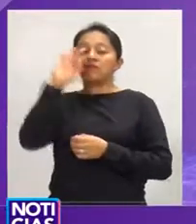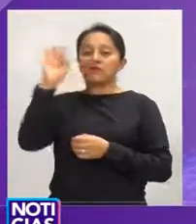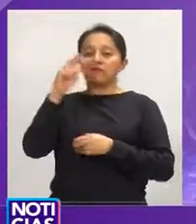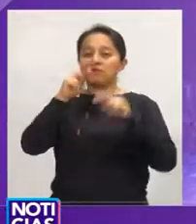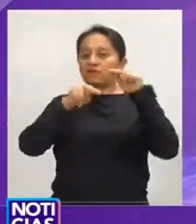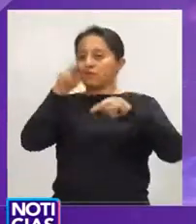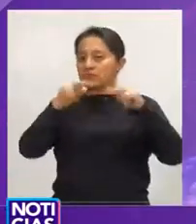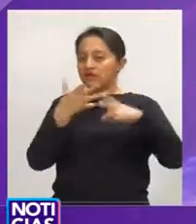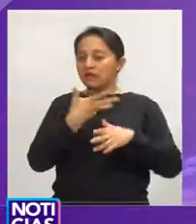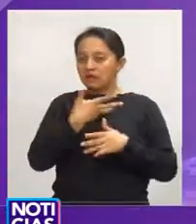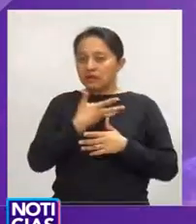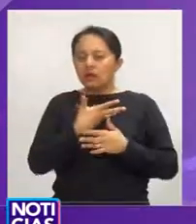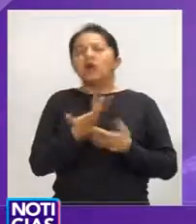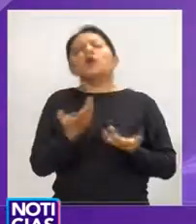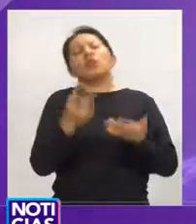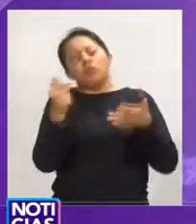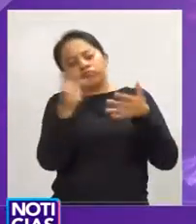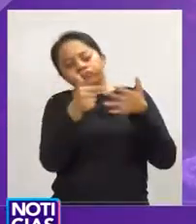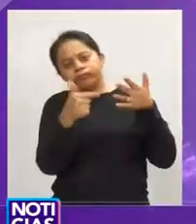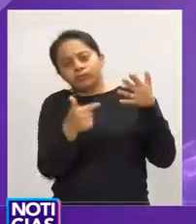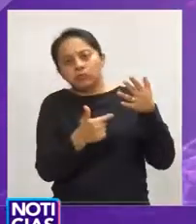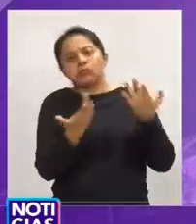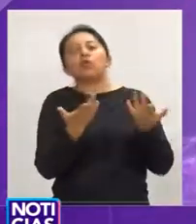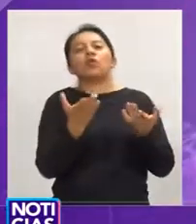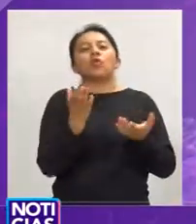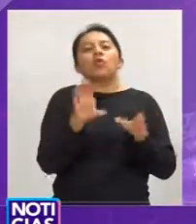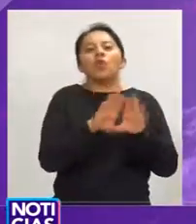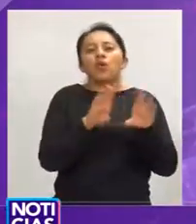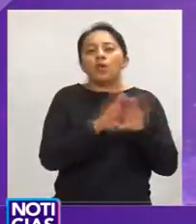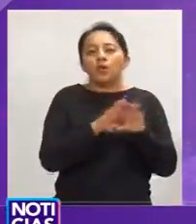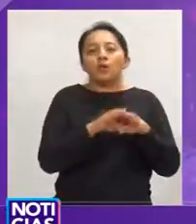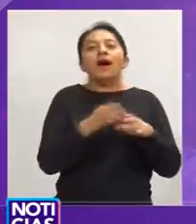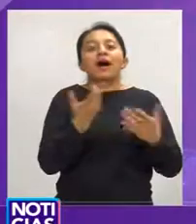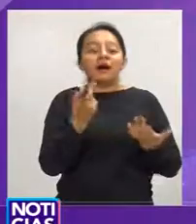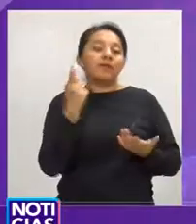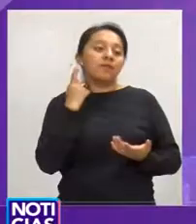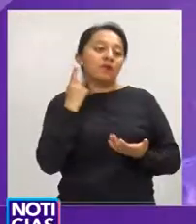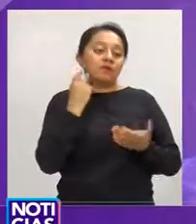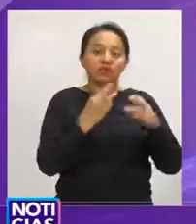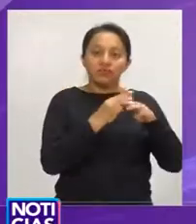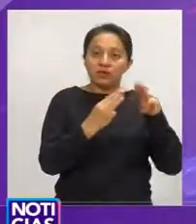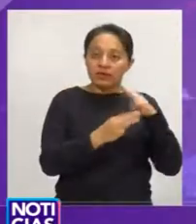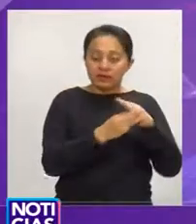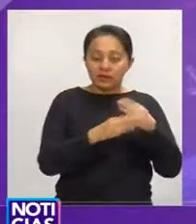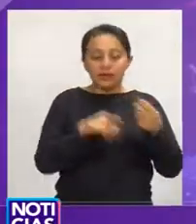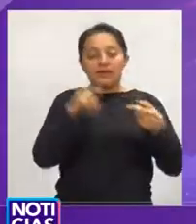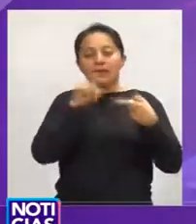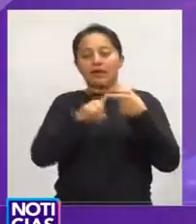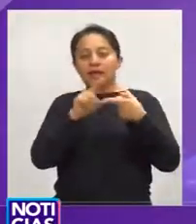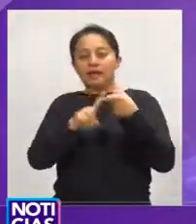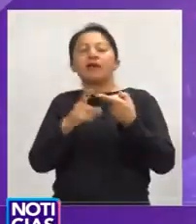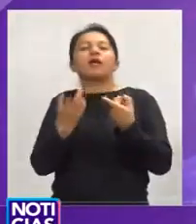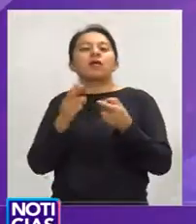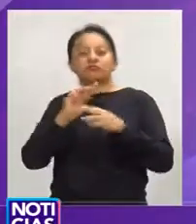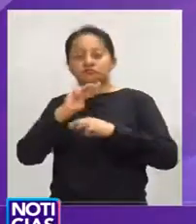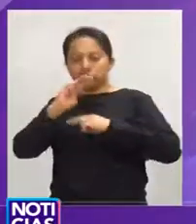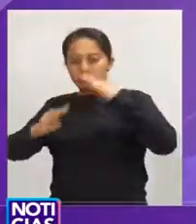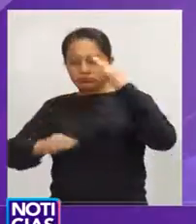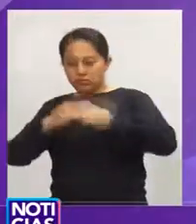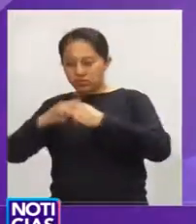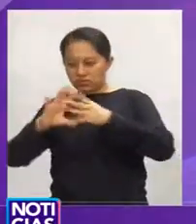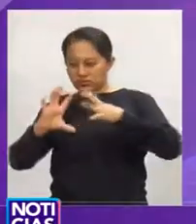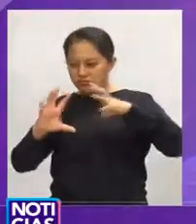principales temas a atender, como lo será establecer políticas públicas en materia de prevención, adaptación y mitigación de efectos